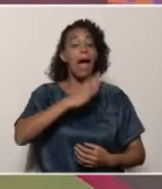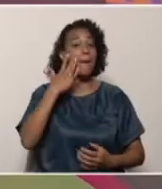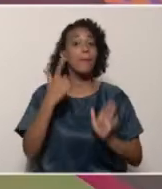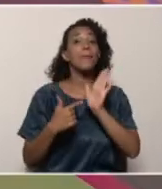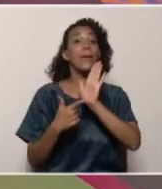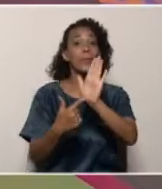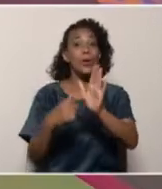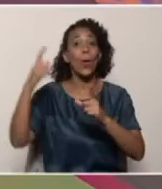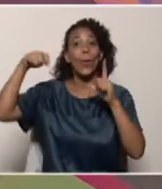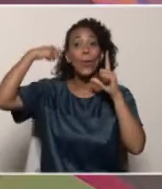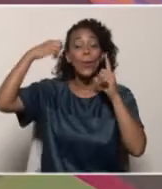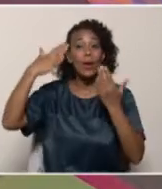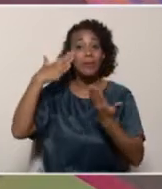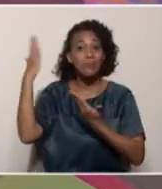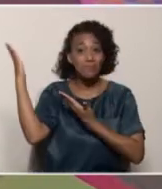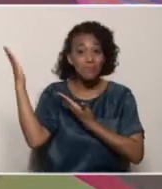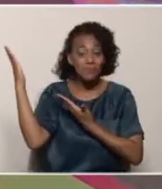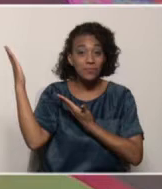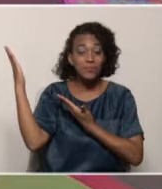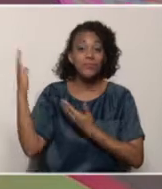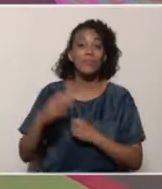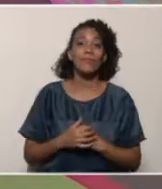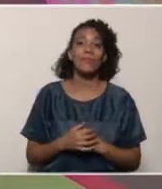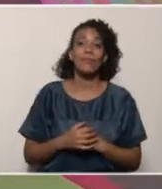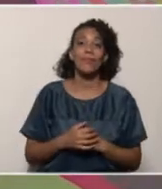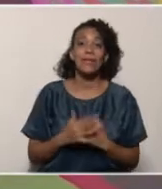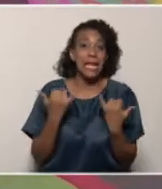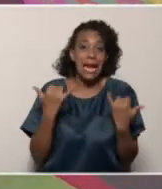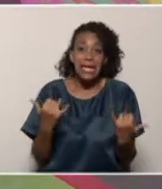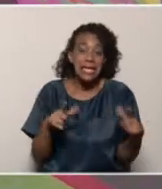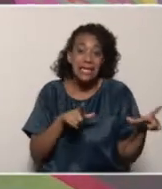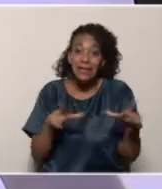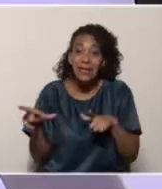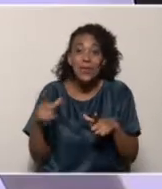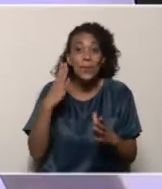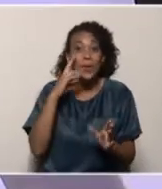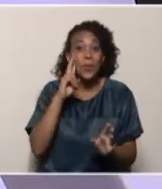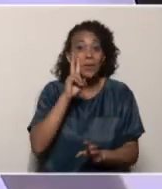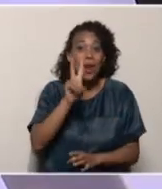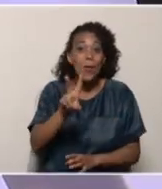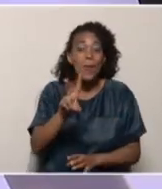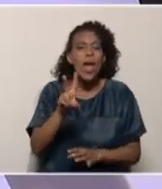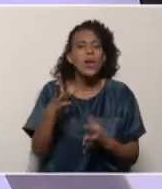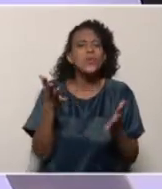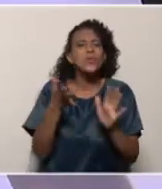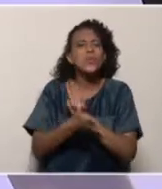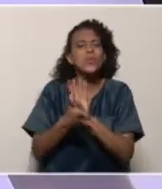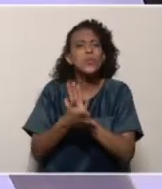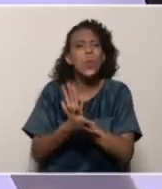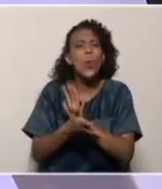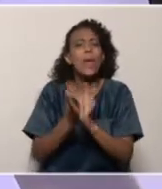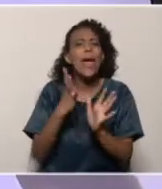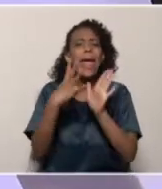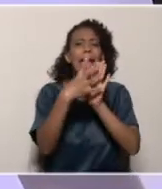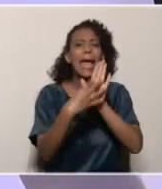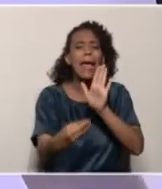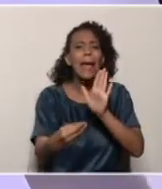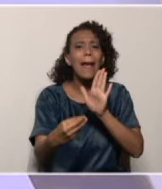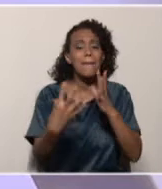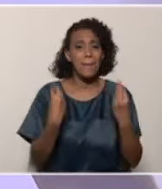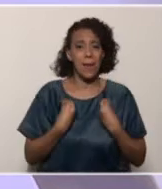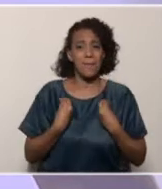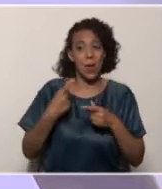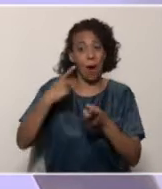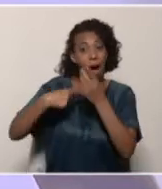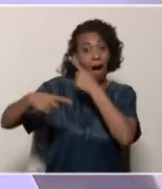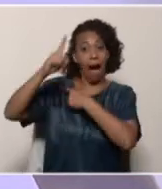vamos a mostrarles el video que está allí atido para que ustedes lo vean, que trata un poco de ese ejemplo que vivieron muchos de